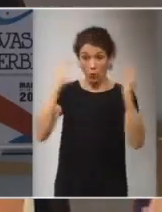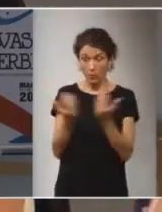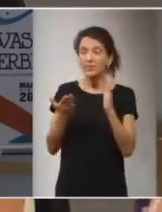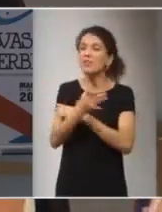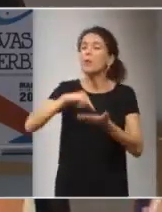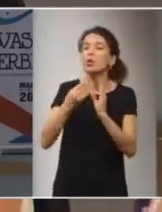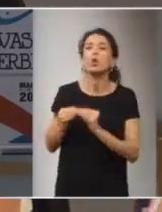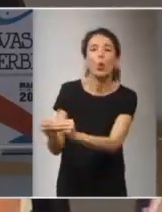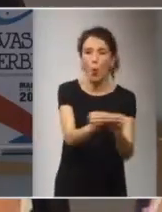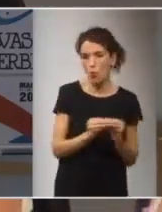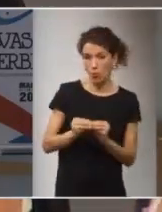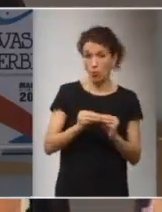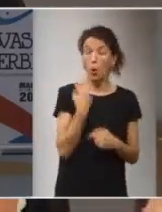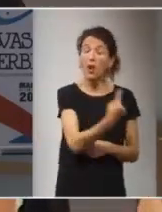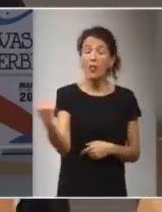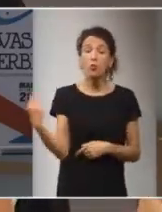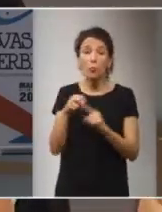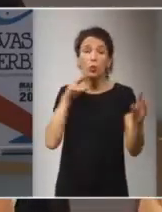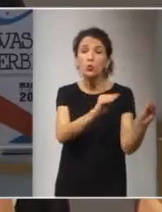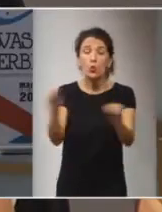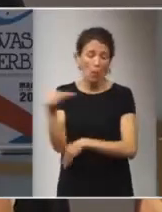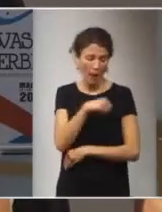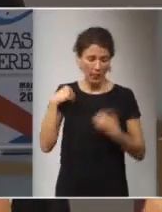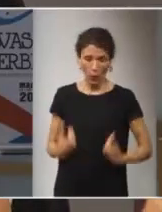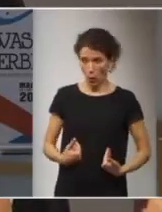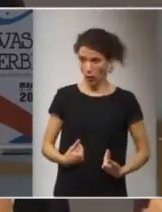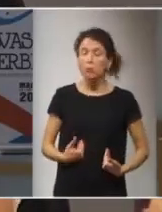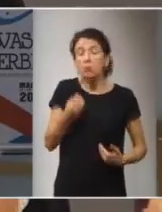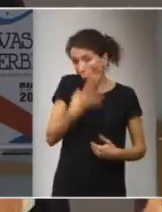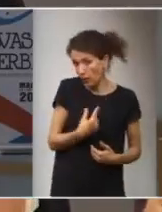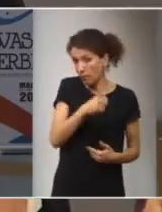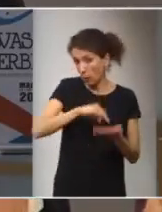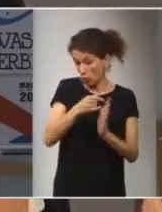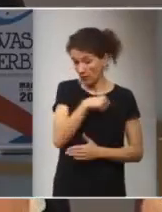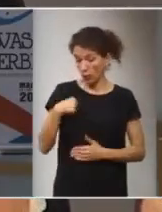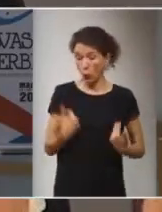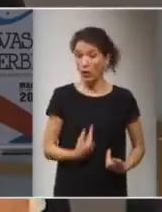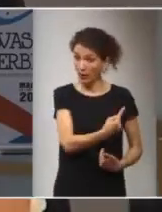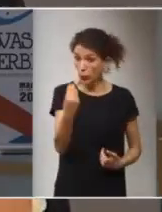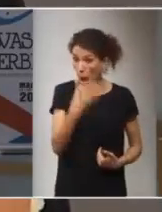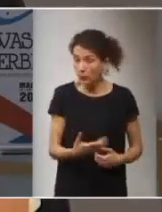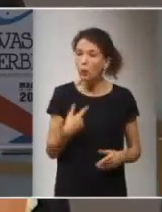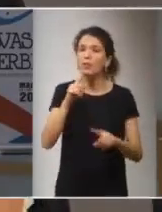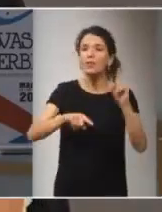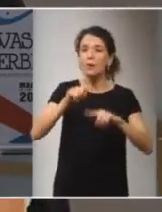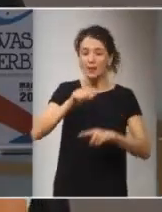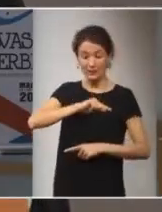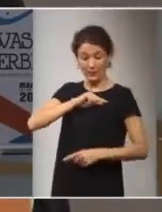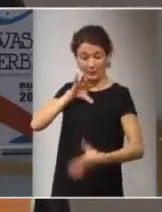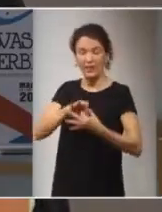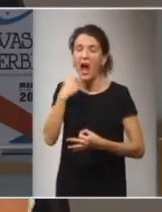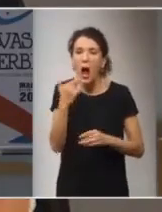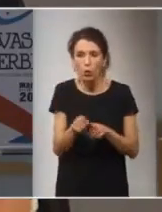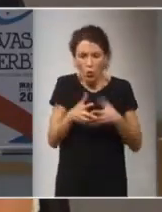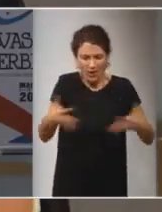proyecto común lo que pasa es que cada uno lo vive como un proyecto particular y está muy bien que haya proyectos puntuales pero en la medida que nos sintamos parte de algo